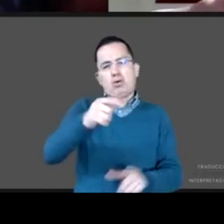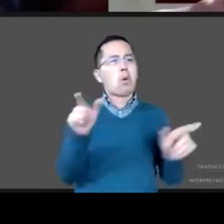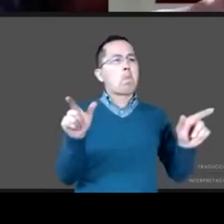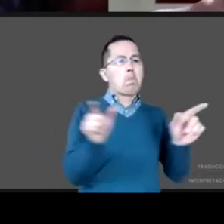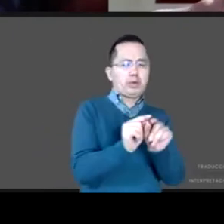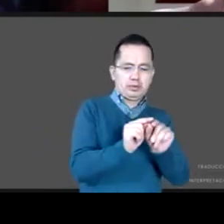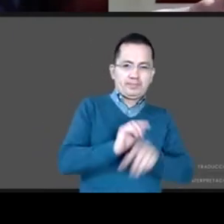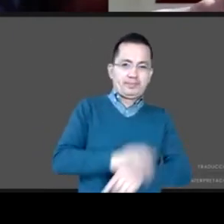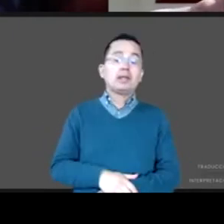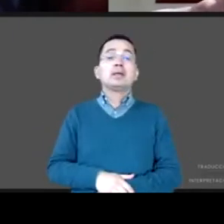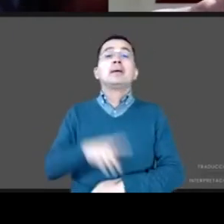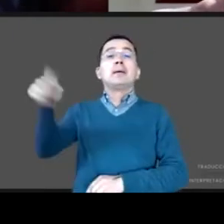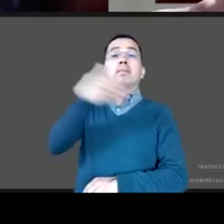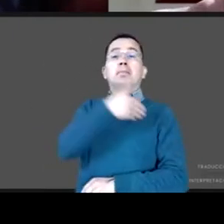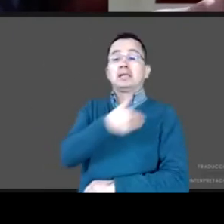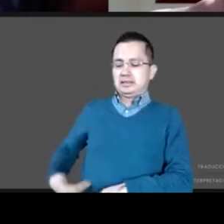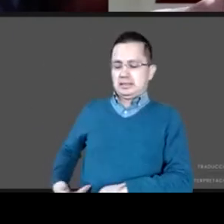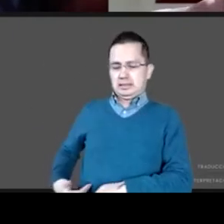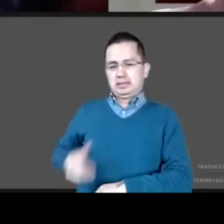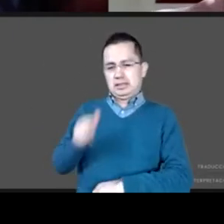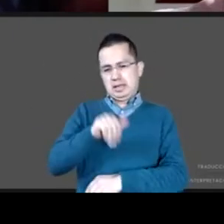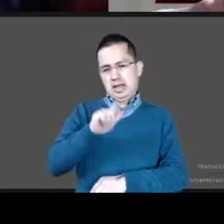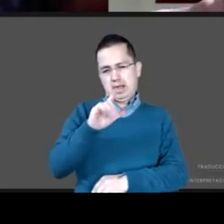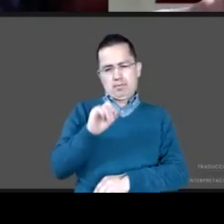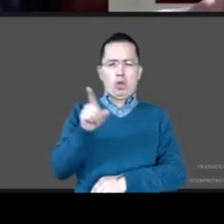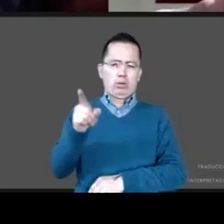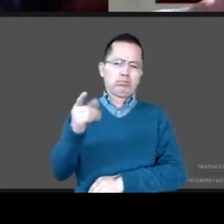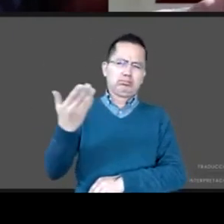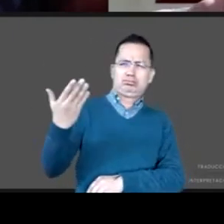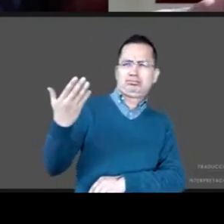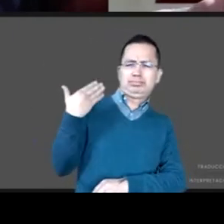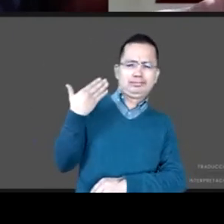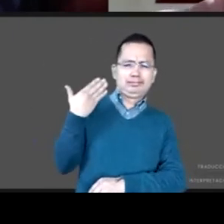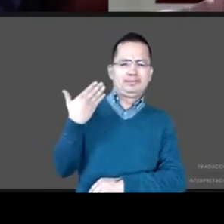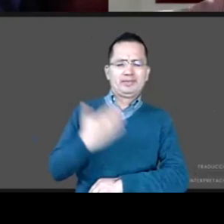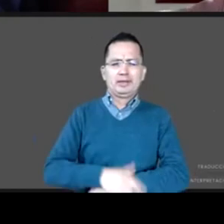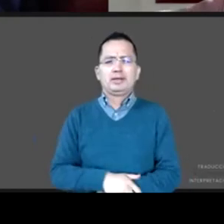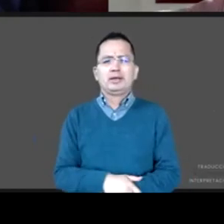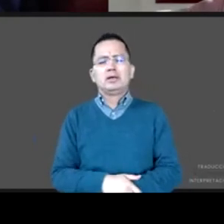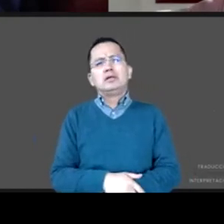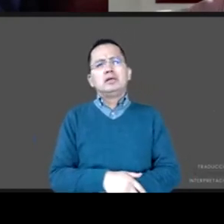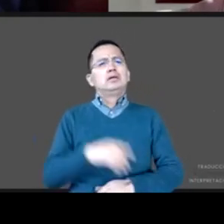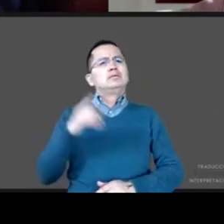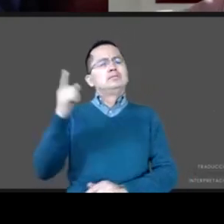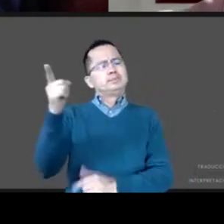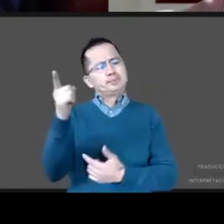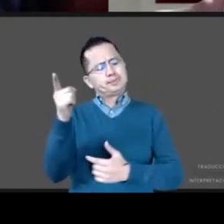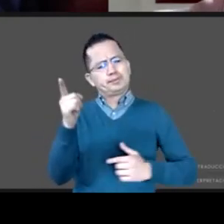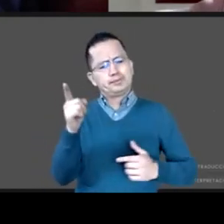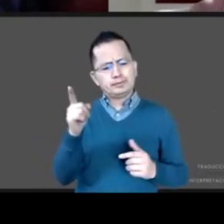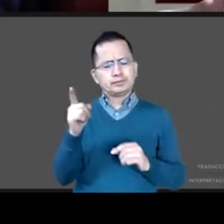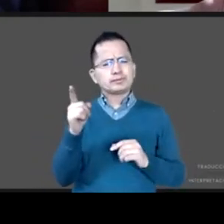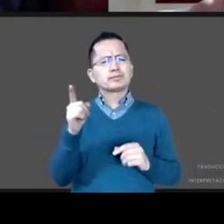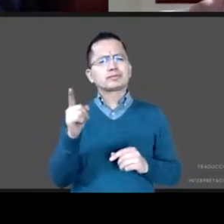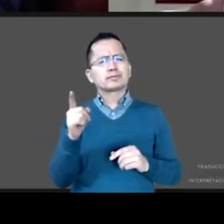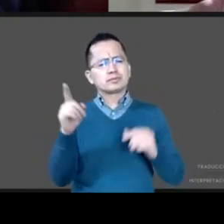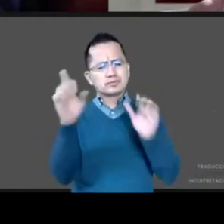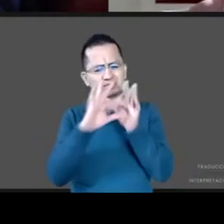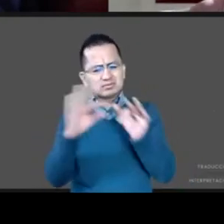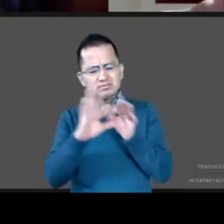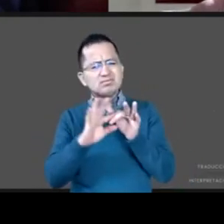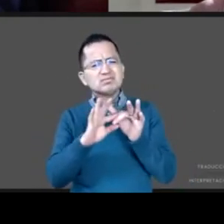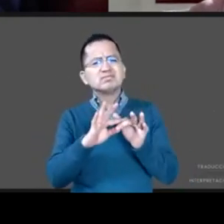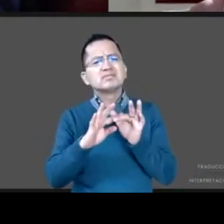Andrés Manuel López Obrador, justamente en estos días, ha dicho que a él le